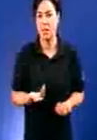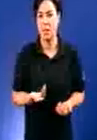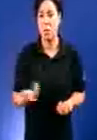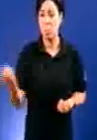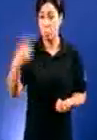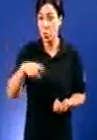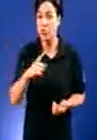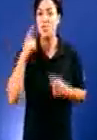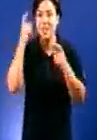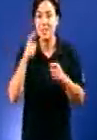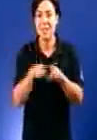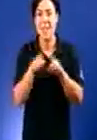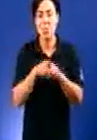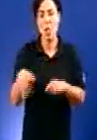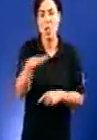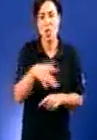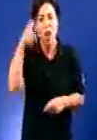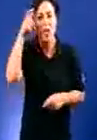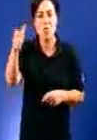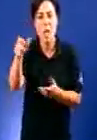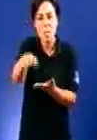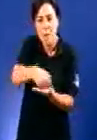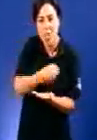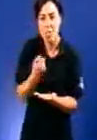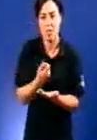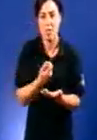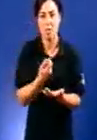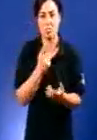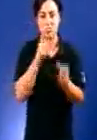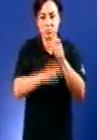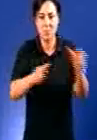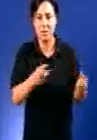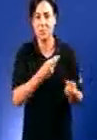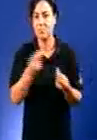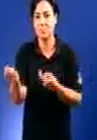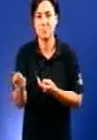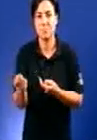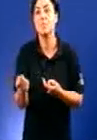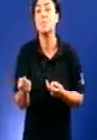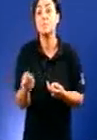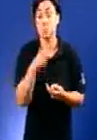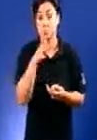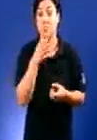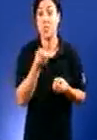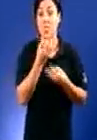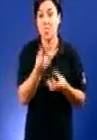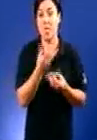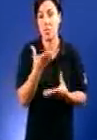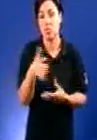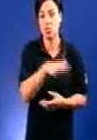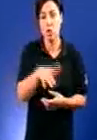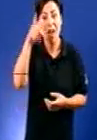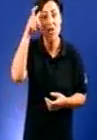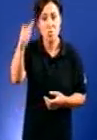a desertización do rural. Porque senón non se entende. Porque é tan obvio que os datos do noso rural son de abandono, de